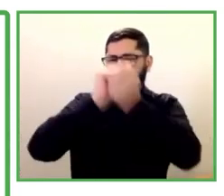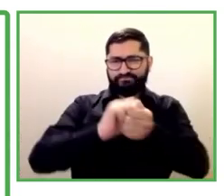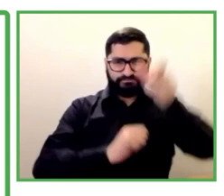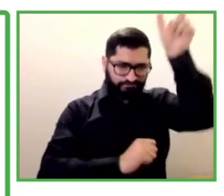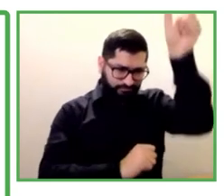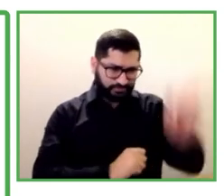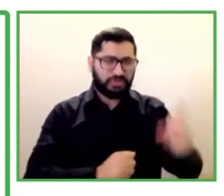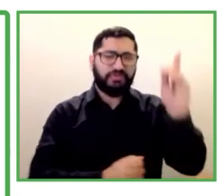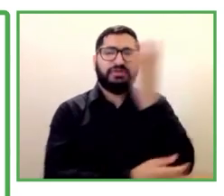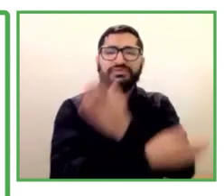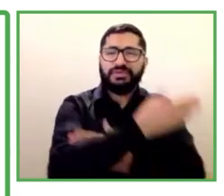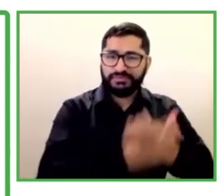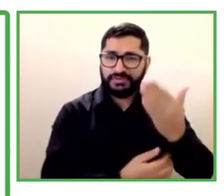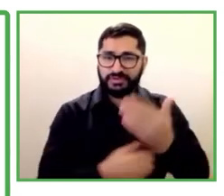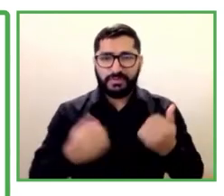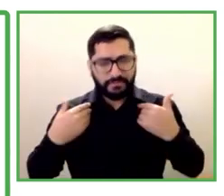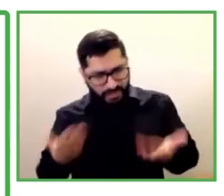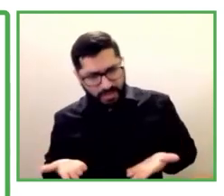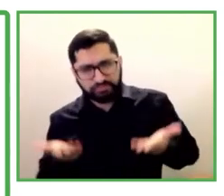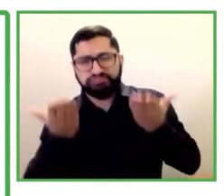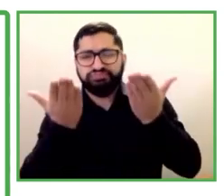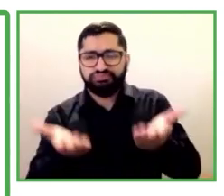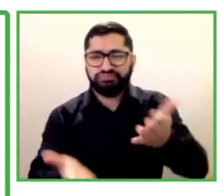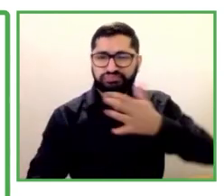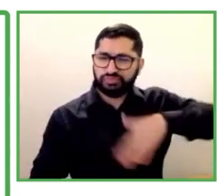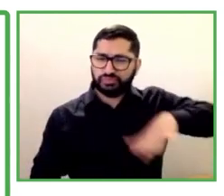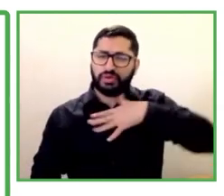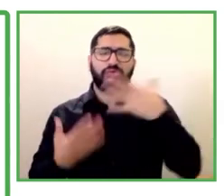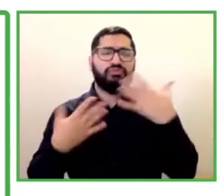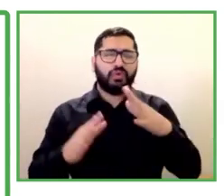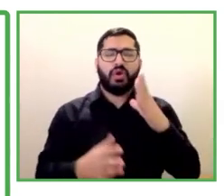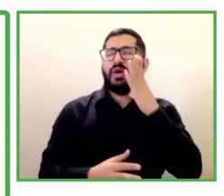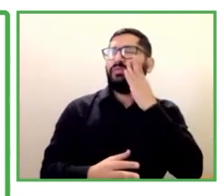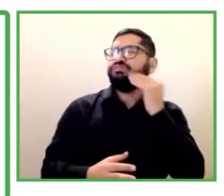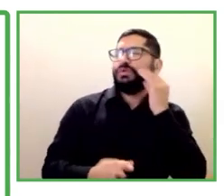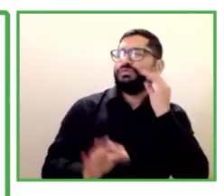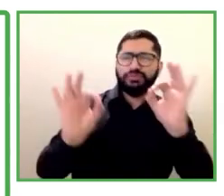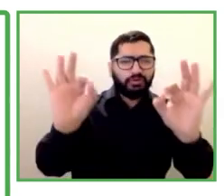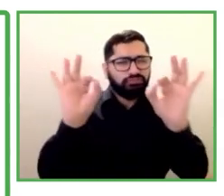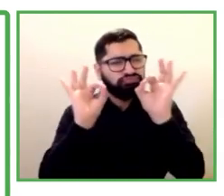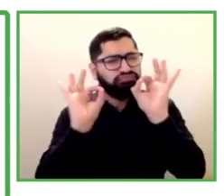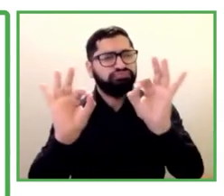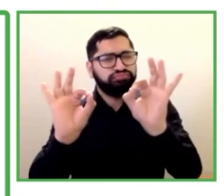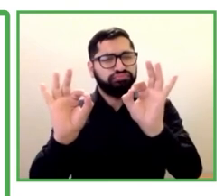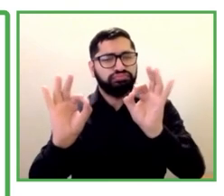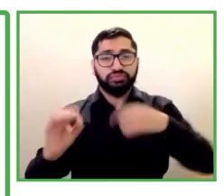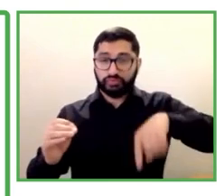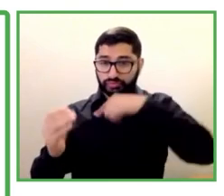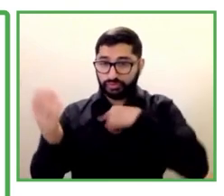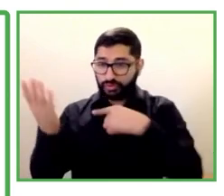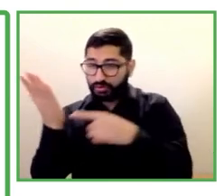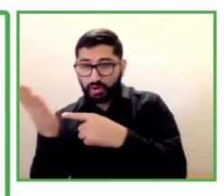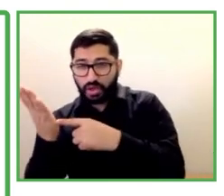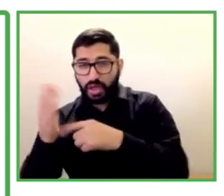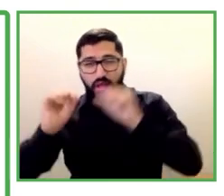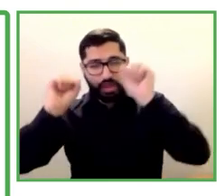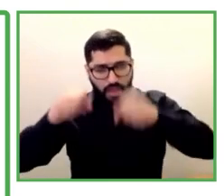Así es que tenemos una gran experiencia. Nuestra tecnología es flexible y se puede también adaptar a diferentes idiomas y culturas.